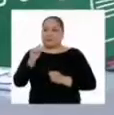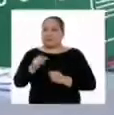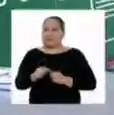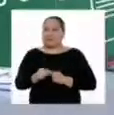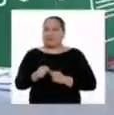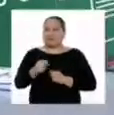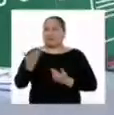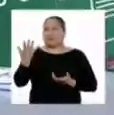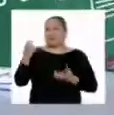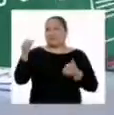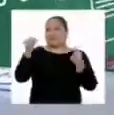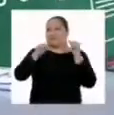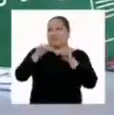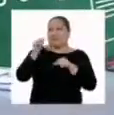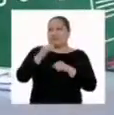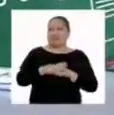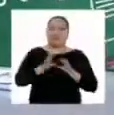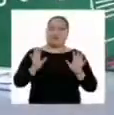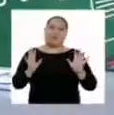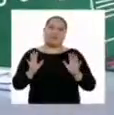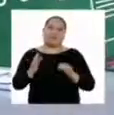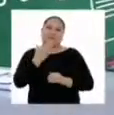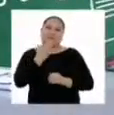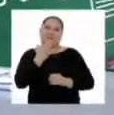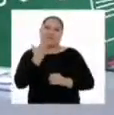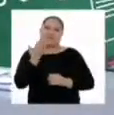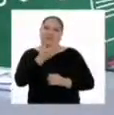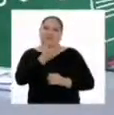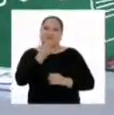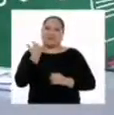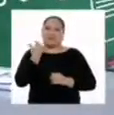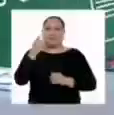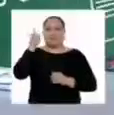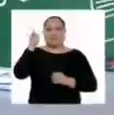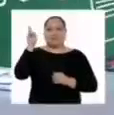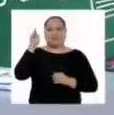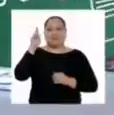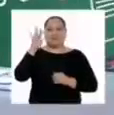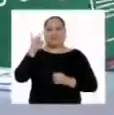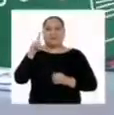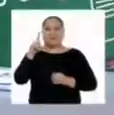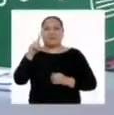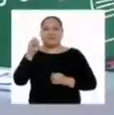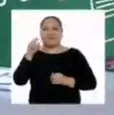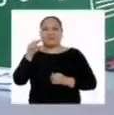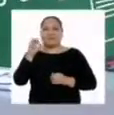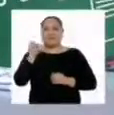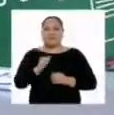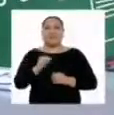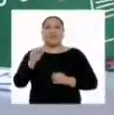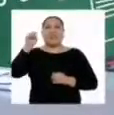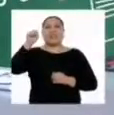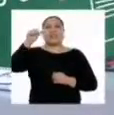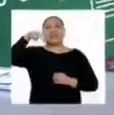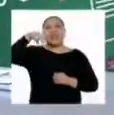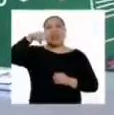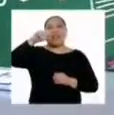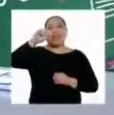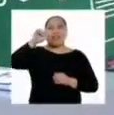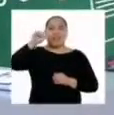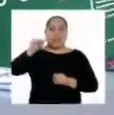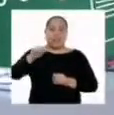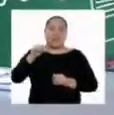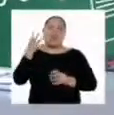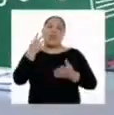Esto suena súper científico. Así que, ¿quién mejor que la profesora de Biología y Química, Sandra Chávez, para explicarnos